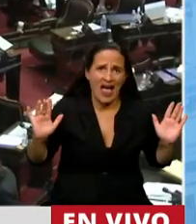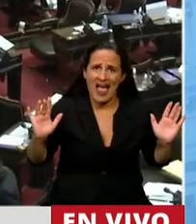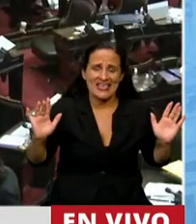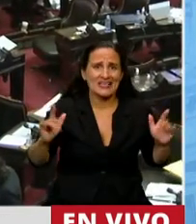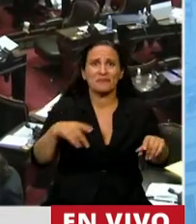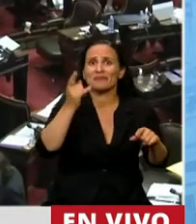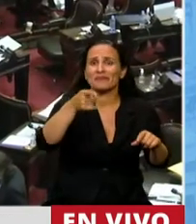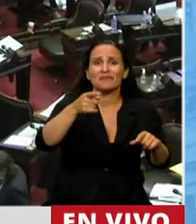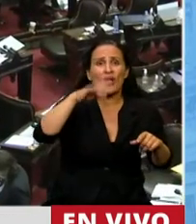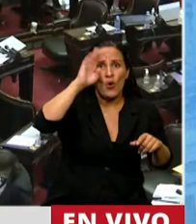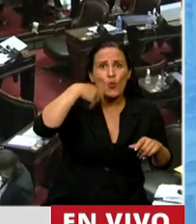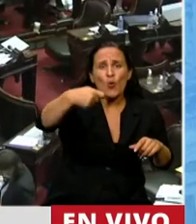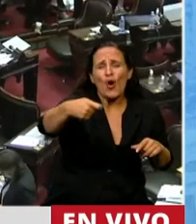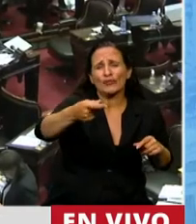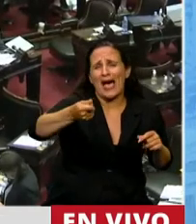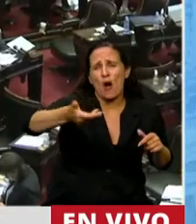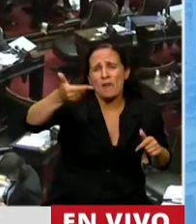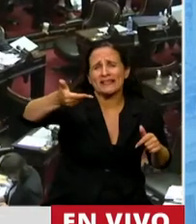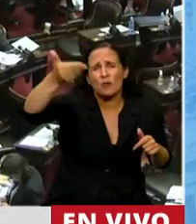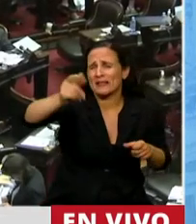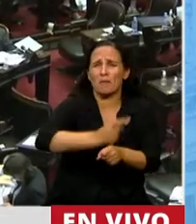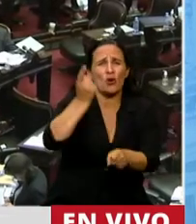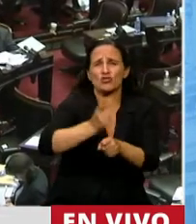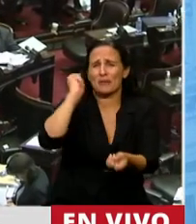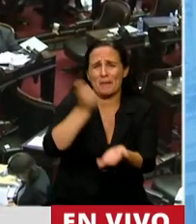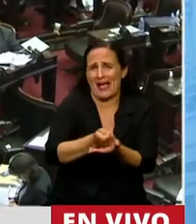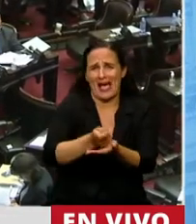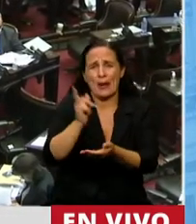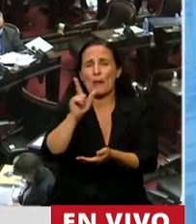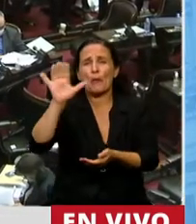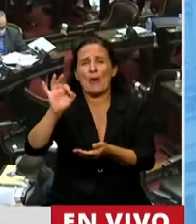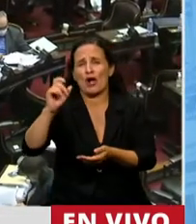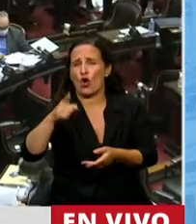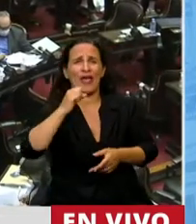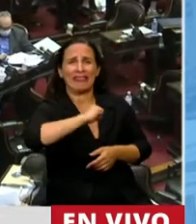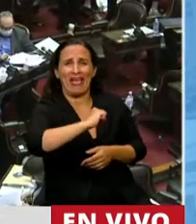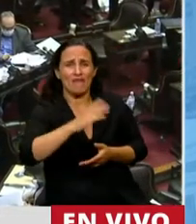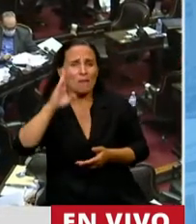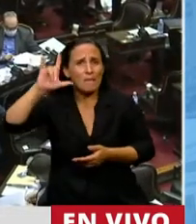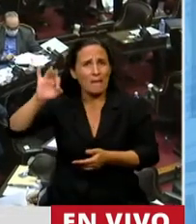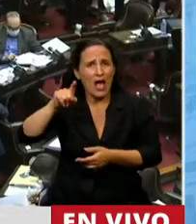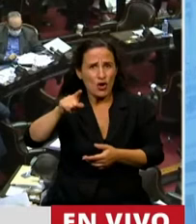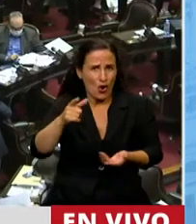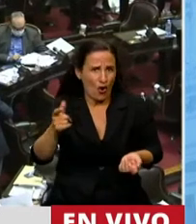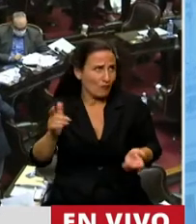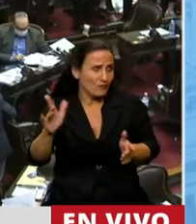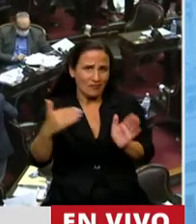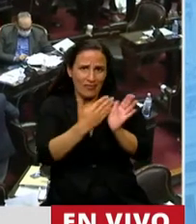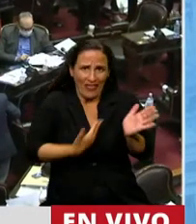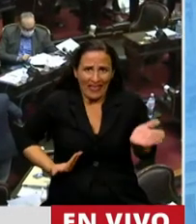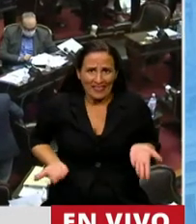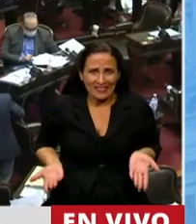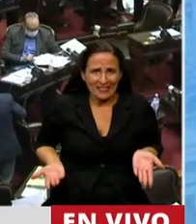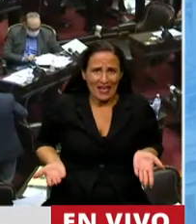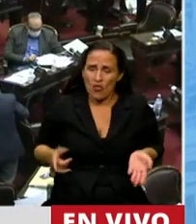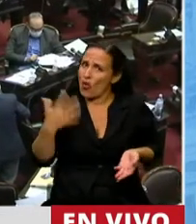cuotas que son impagables realmente, una estafa que hicieron los bancos y la mayoría de esos bancos son públicos. Entonces hay que brindarles también